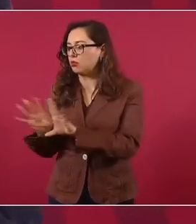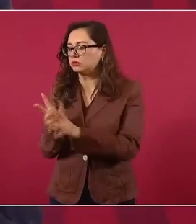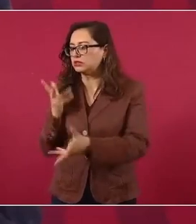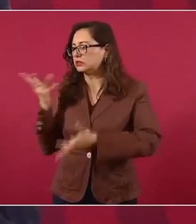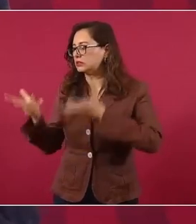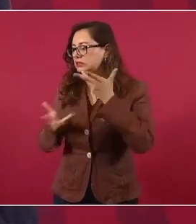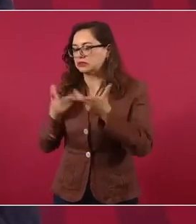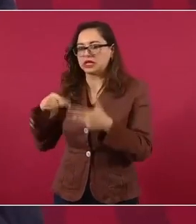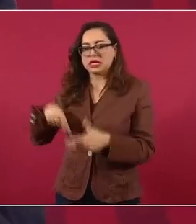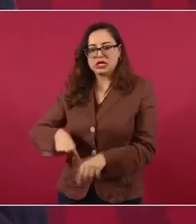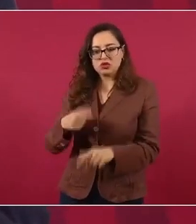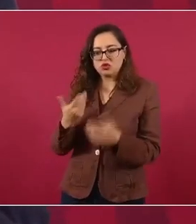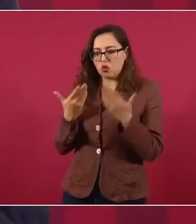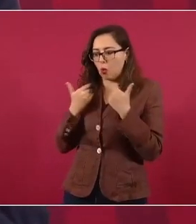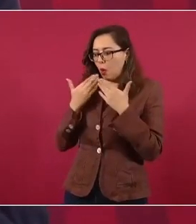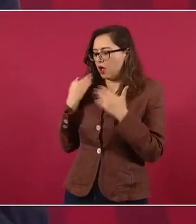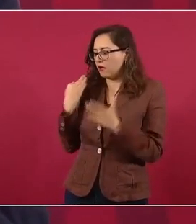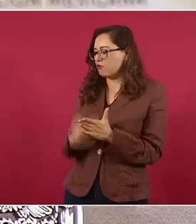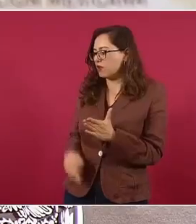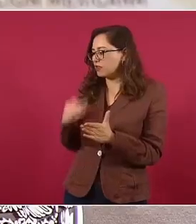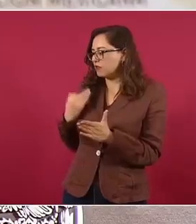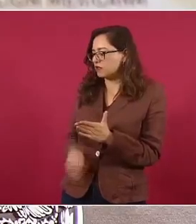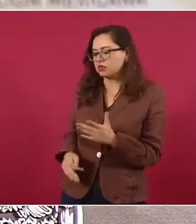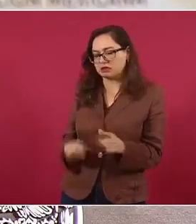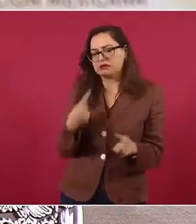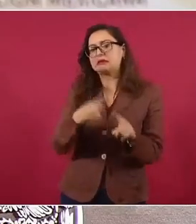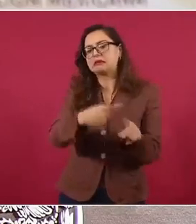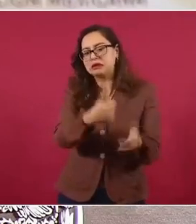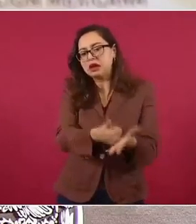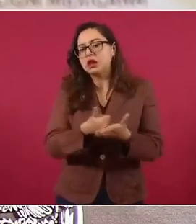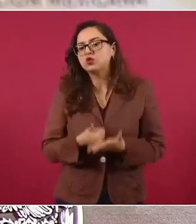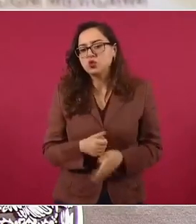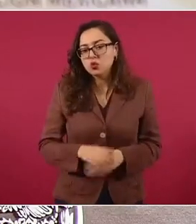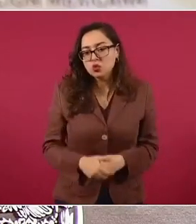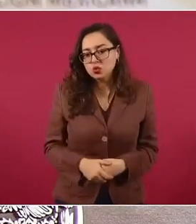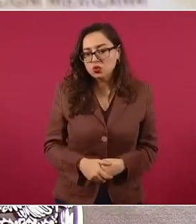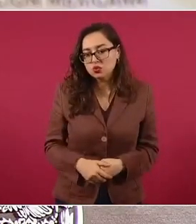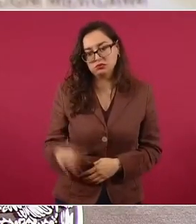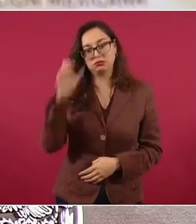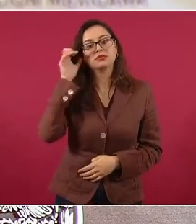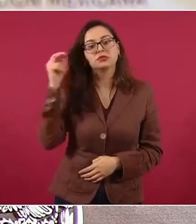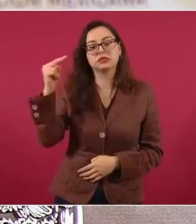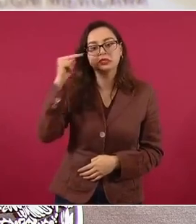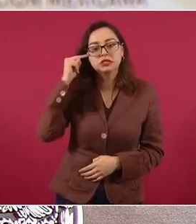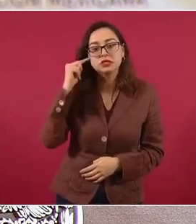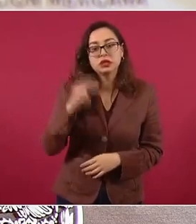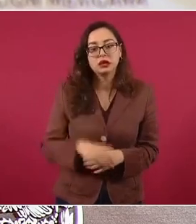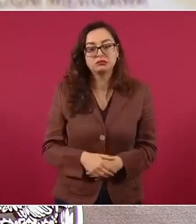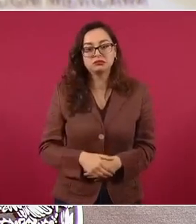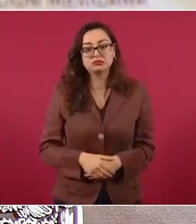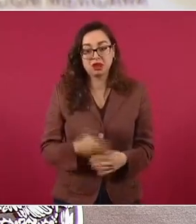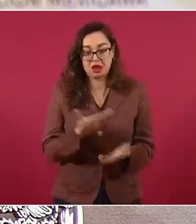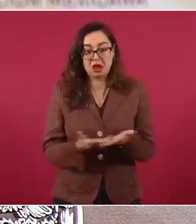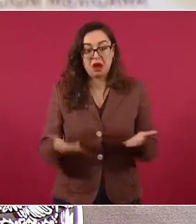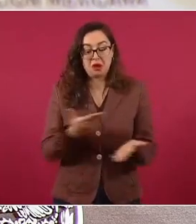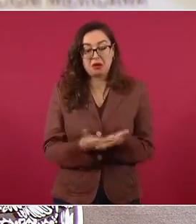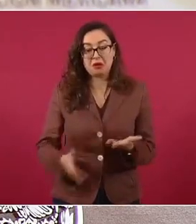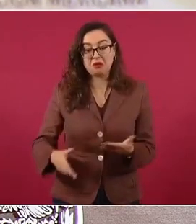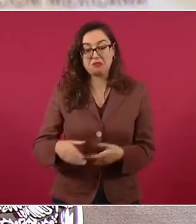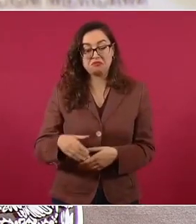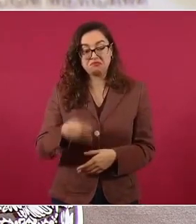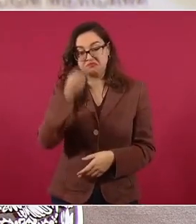que se estableció fue con China, muchísimos